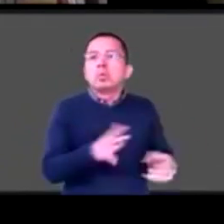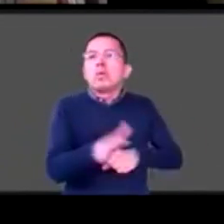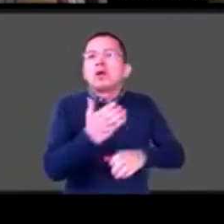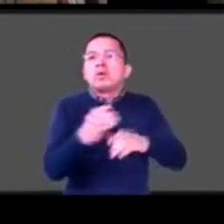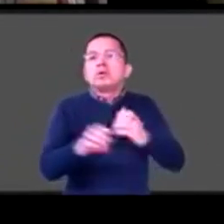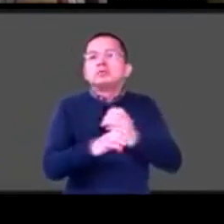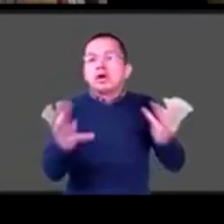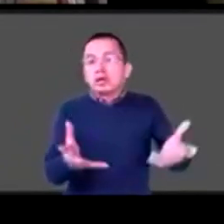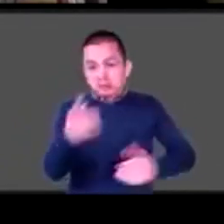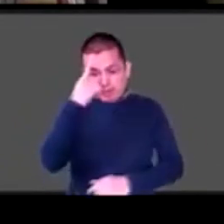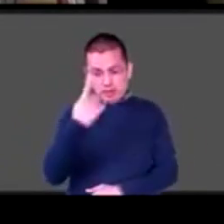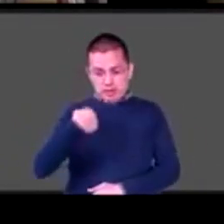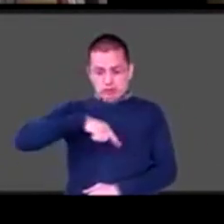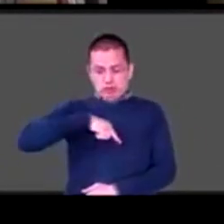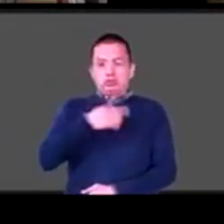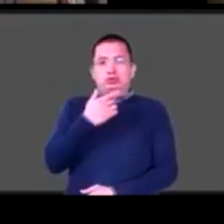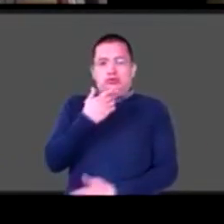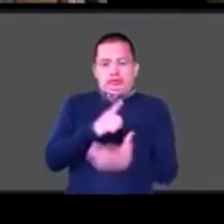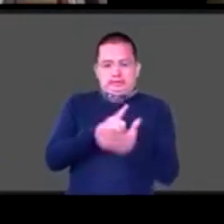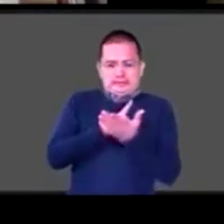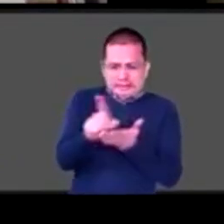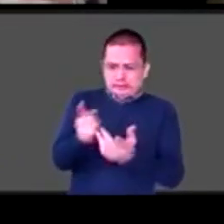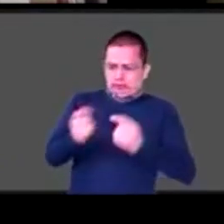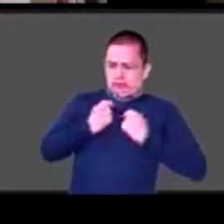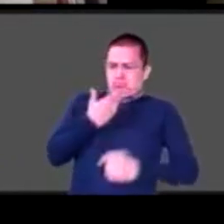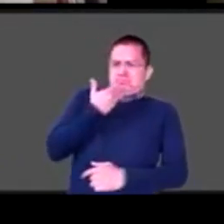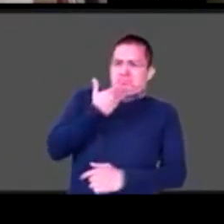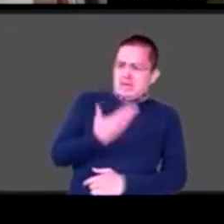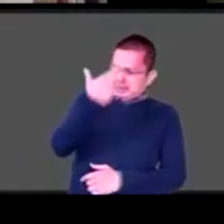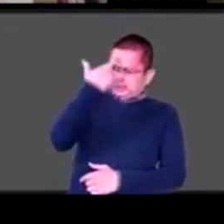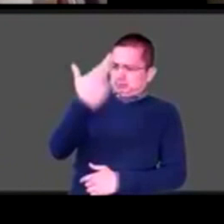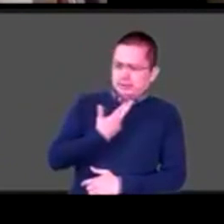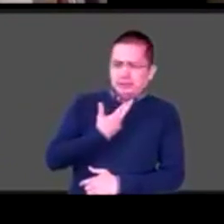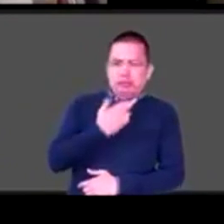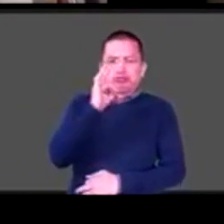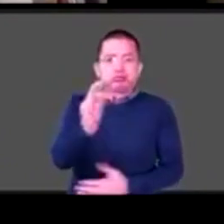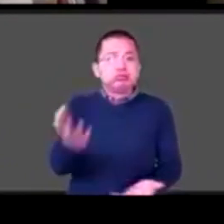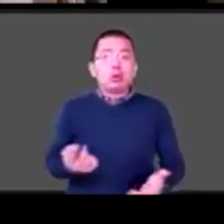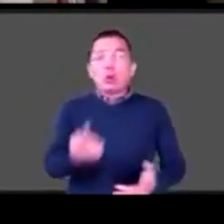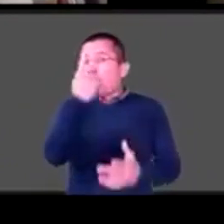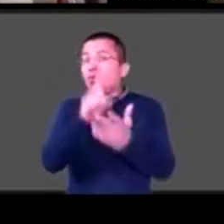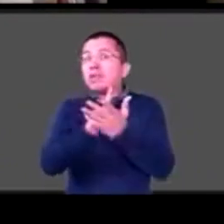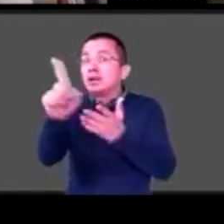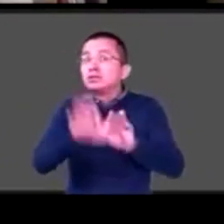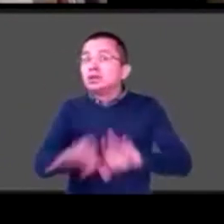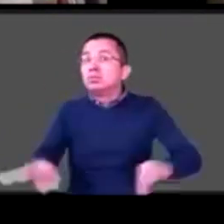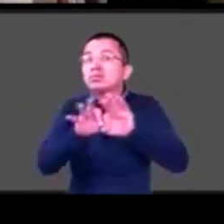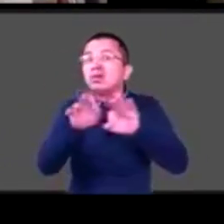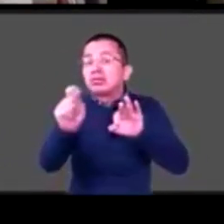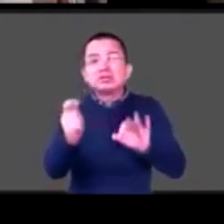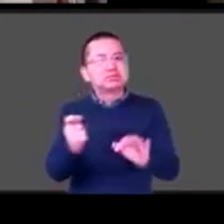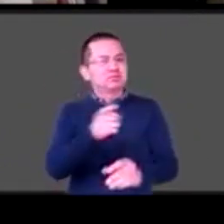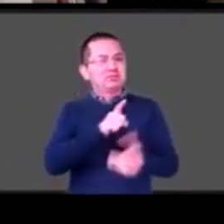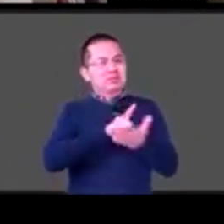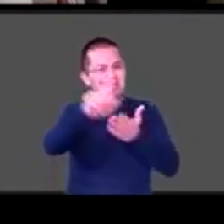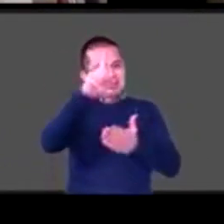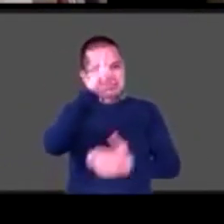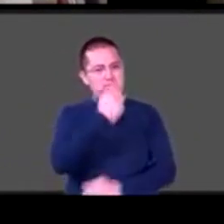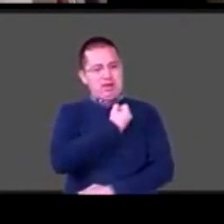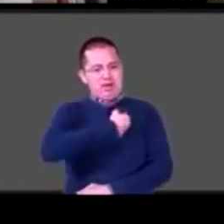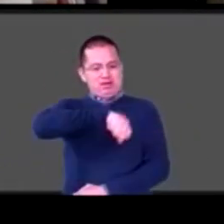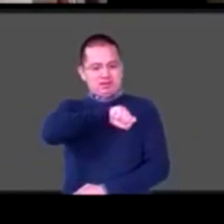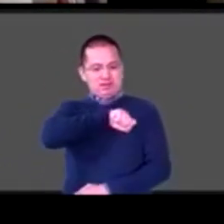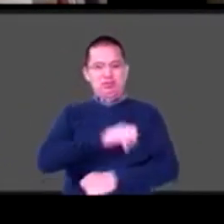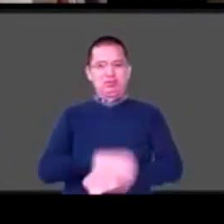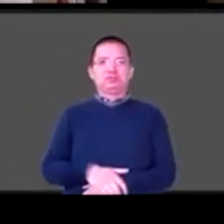derechos. Y uno de los derechos es este, el derecho a la salud. A mí me preocupa demasiado que en mi comunidad un